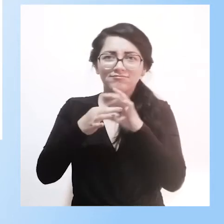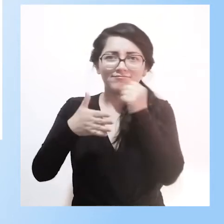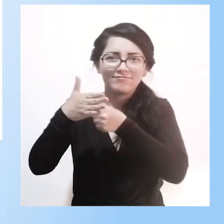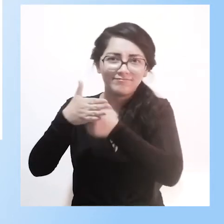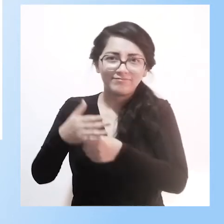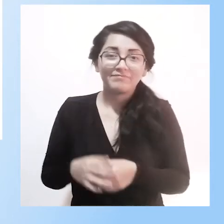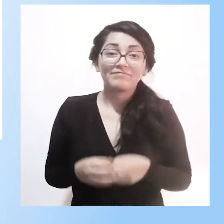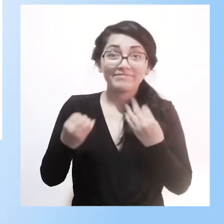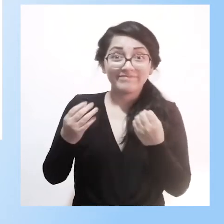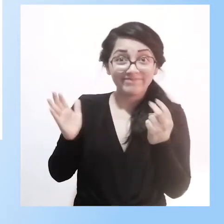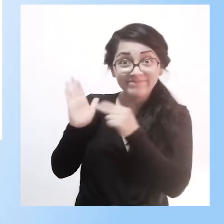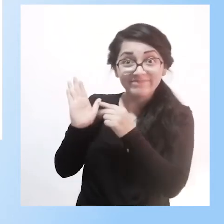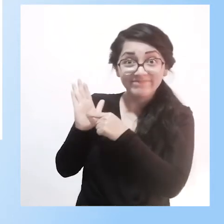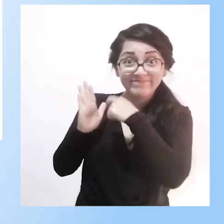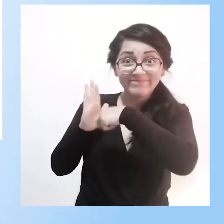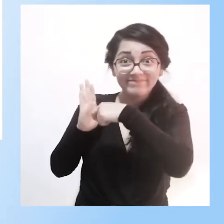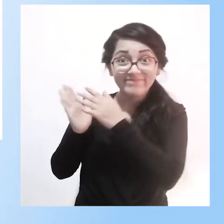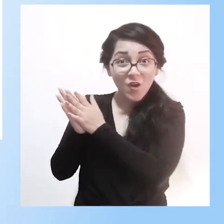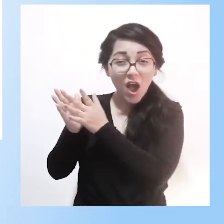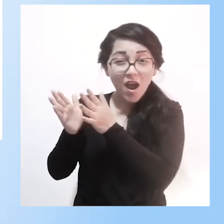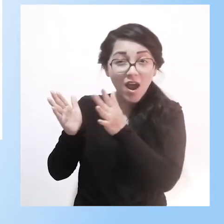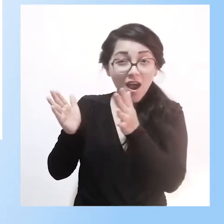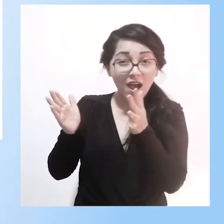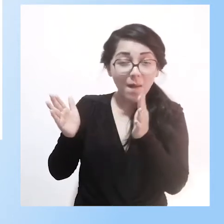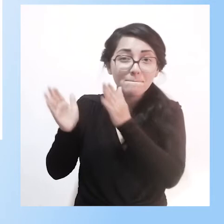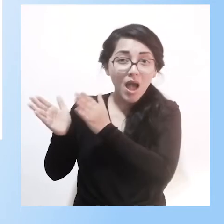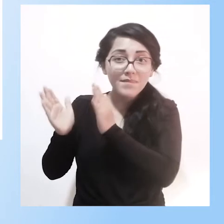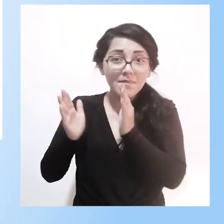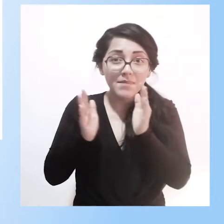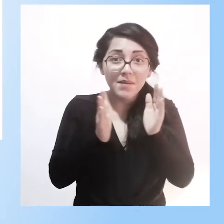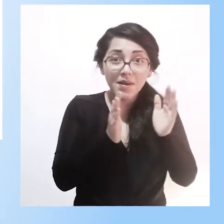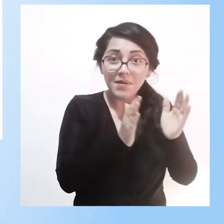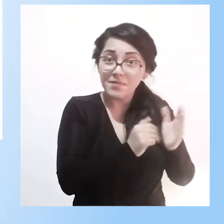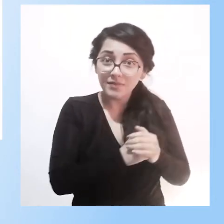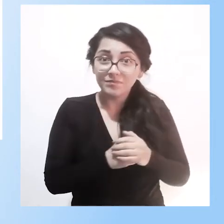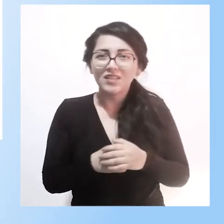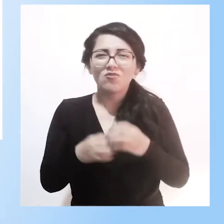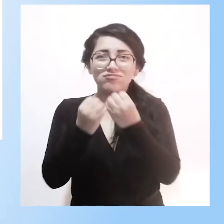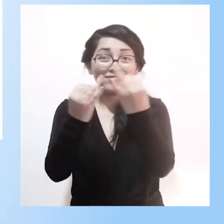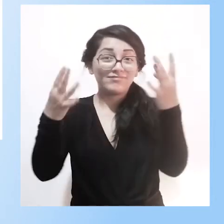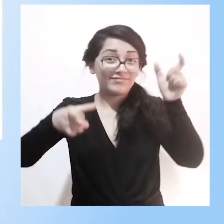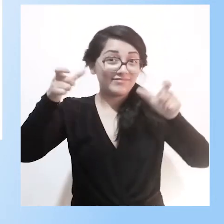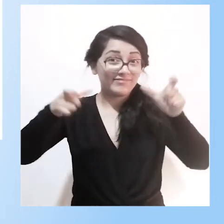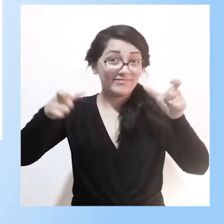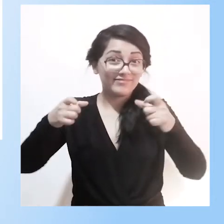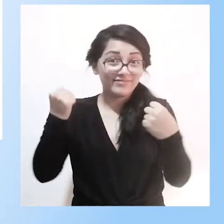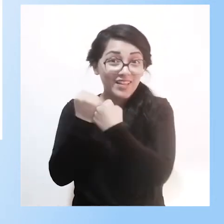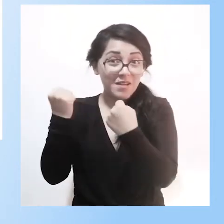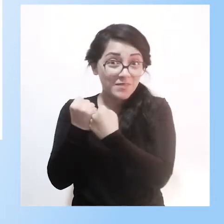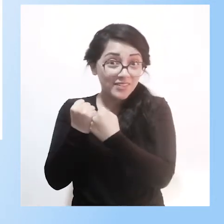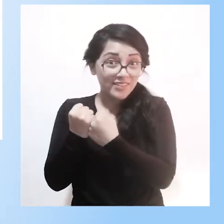ahí pudimos ver, ¿no es cierto?, cuál es el proceso, cuál es la metodología y sobre todo, todos los actores involucrados para